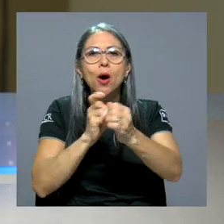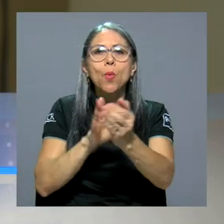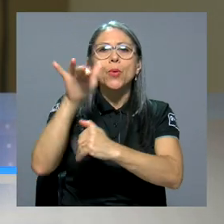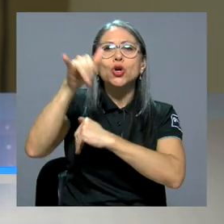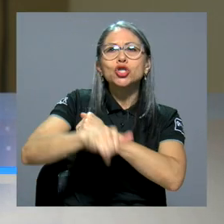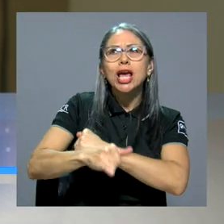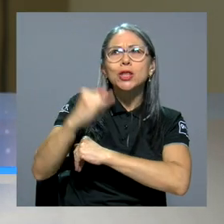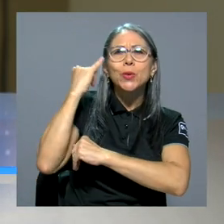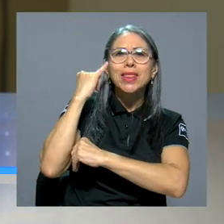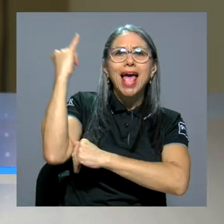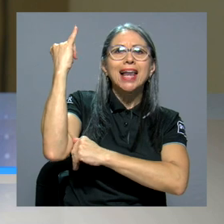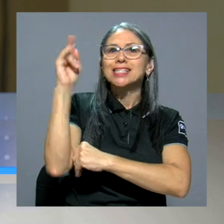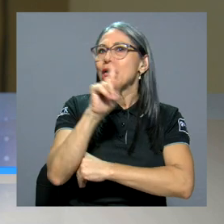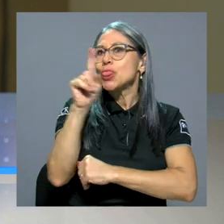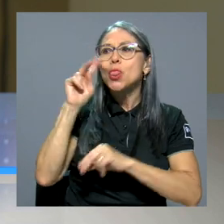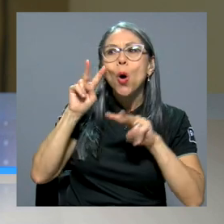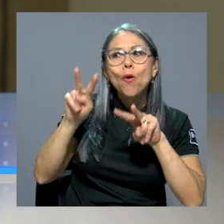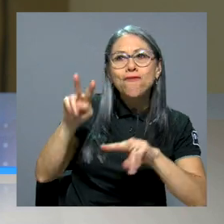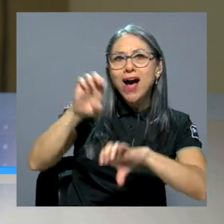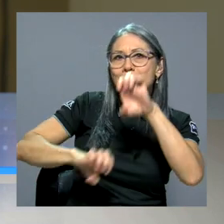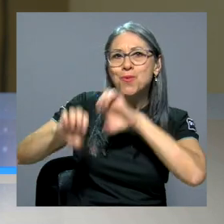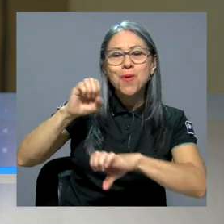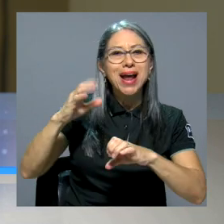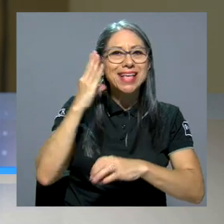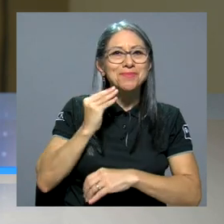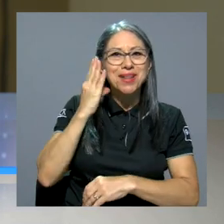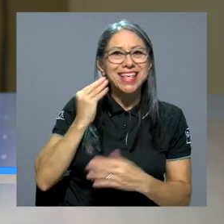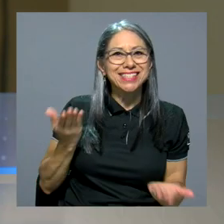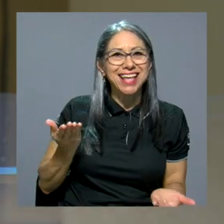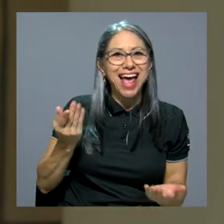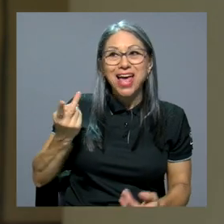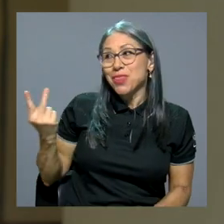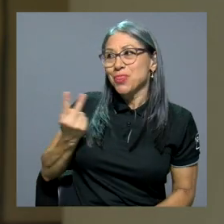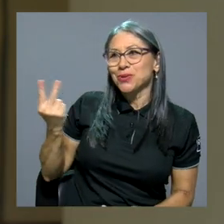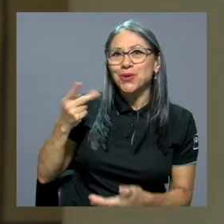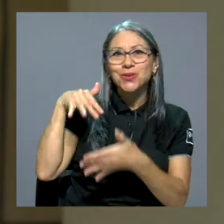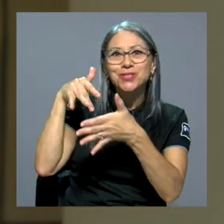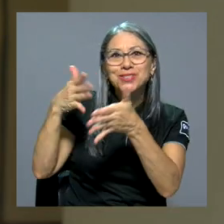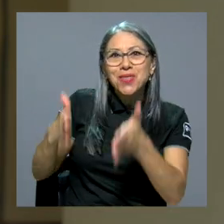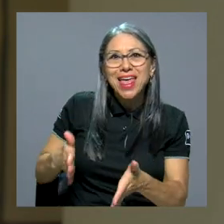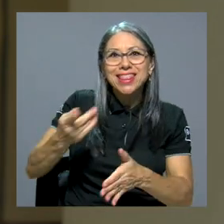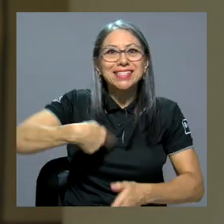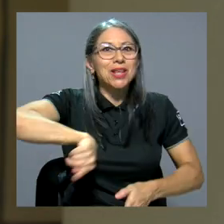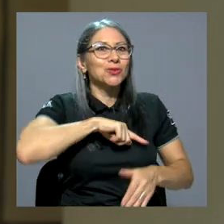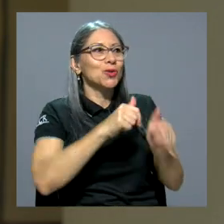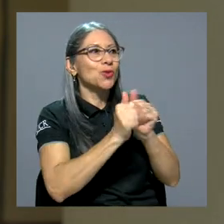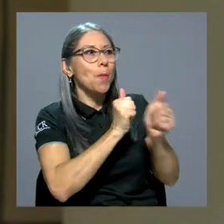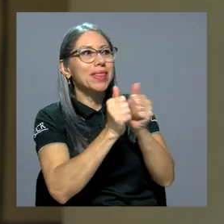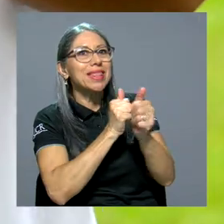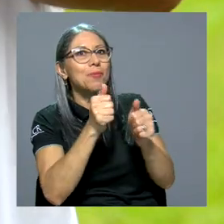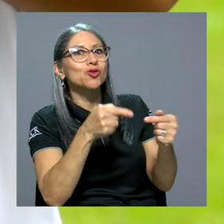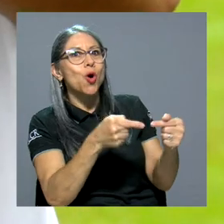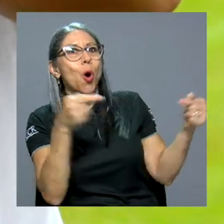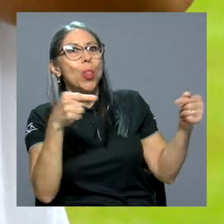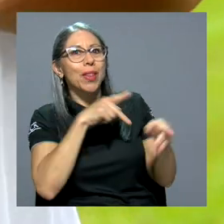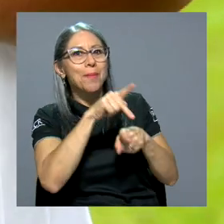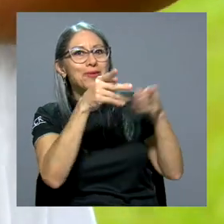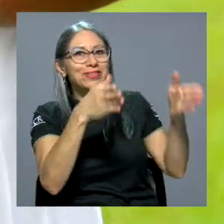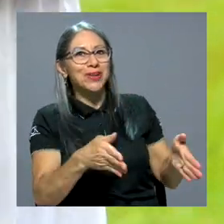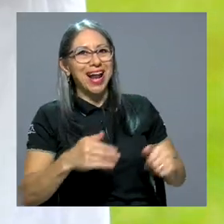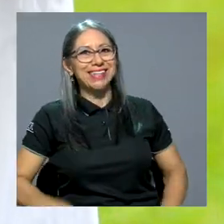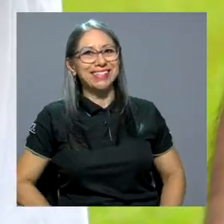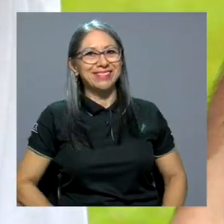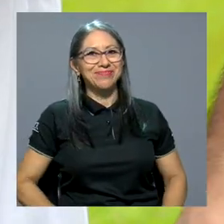no por su experiencia. Entonces, nosotros éramos estudiantes y competimos contra profesionales en el área. Y es que el